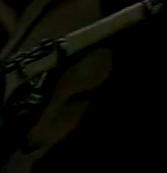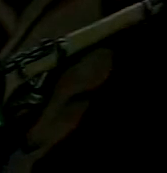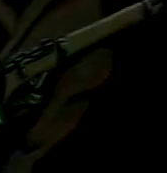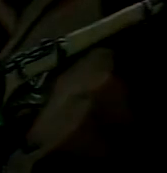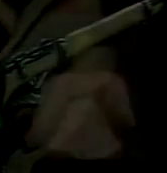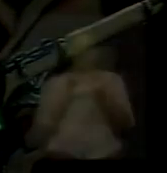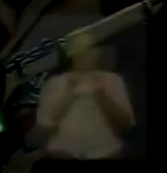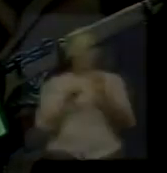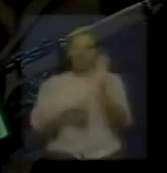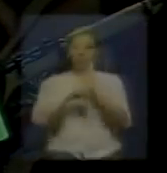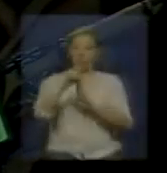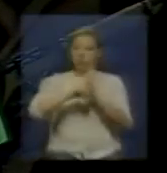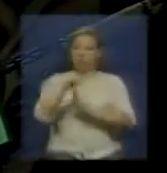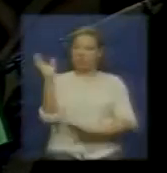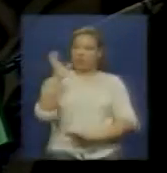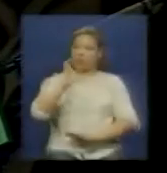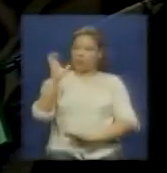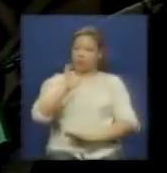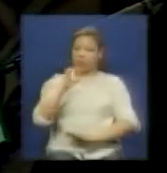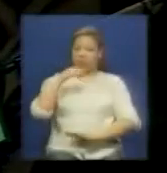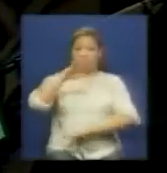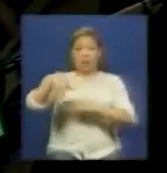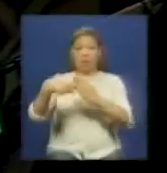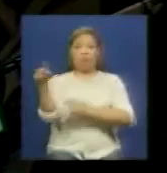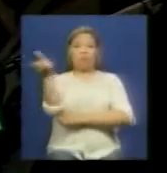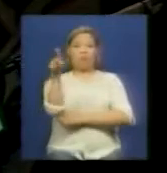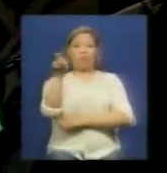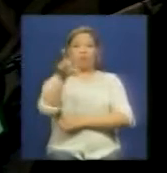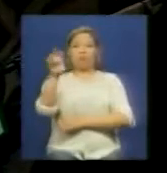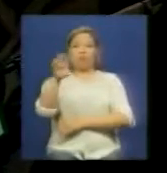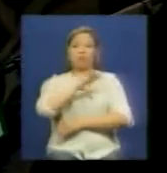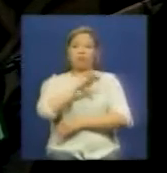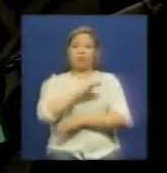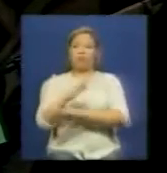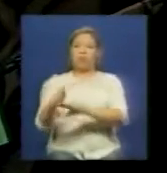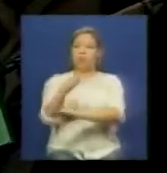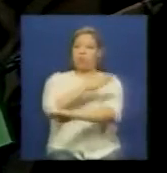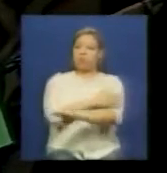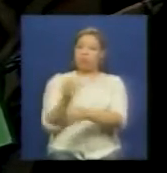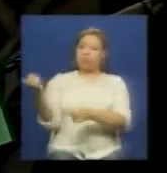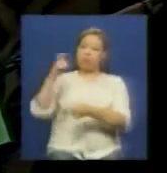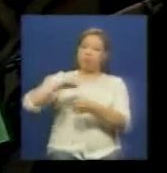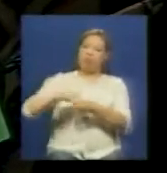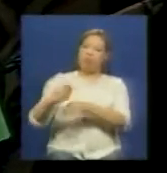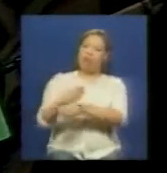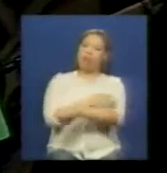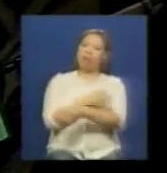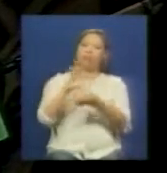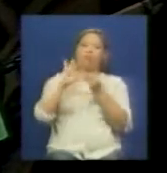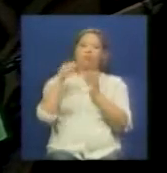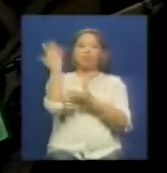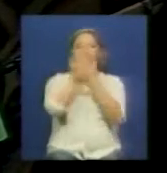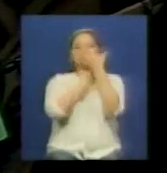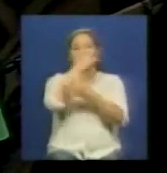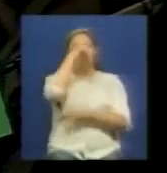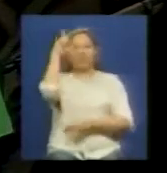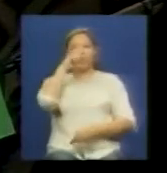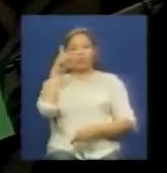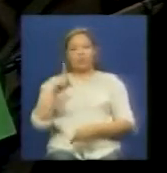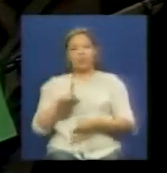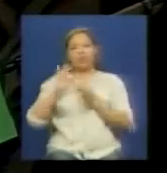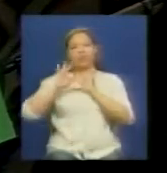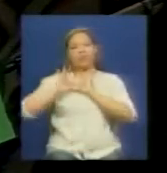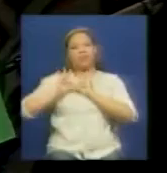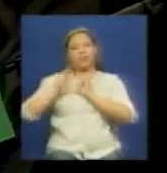Continuamos con más de Caracas en directo desde el 23 de enero desde el segmento anterior se ha incorporado nuestra compañera Inés Bello en la